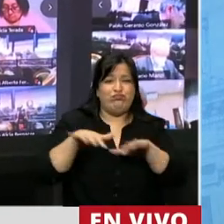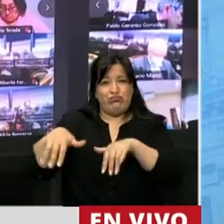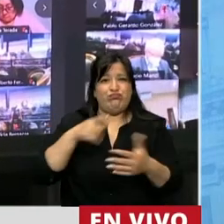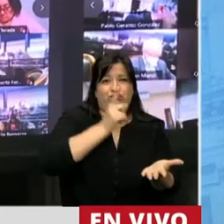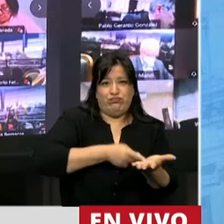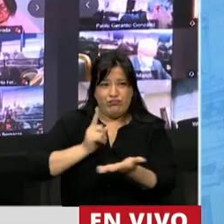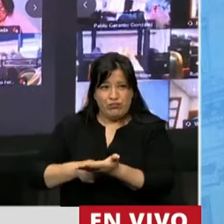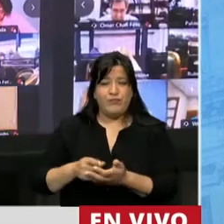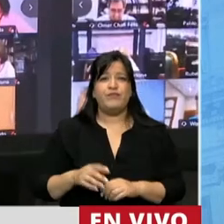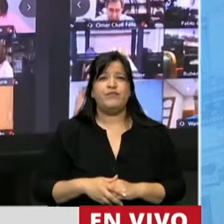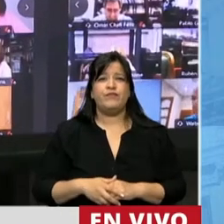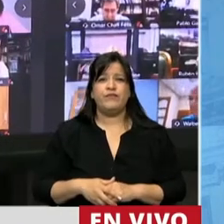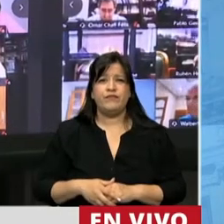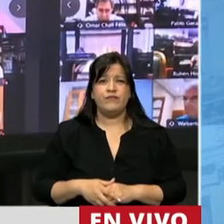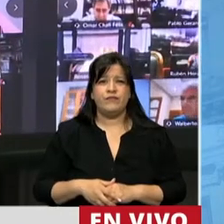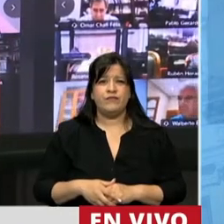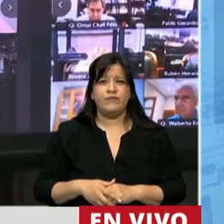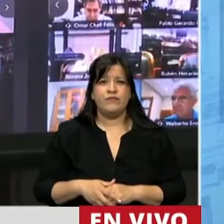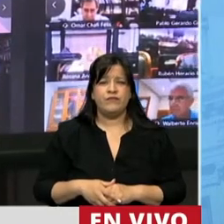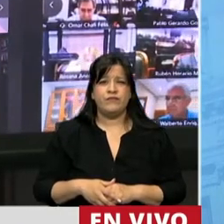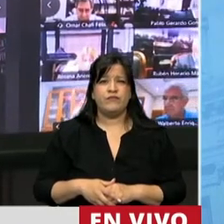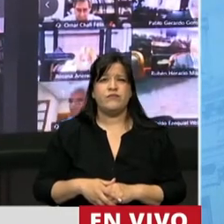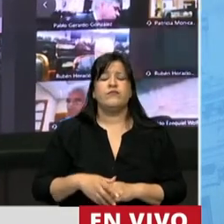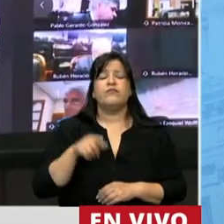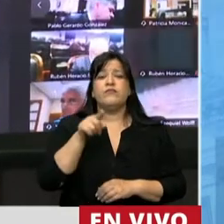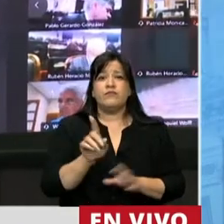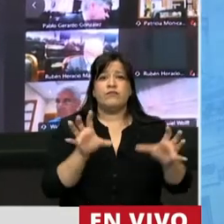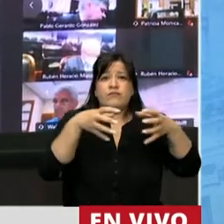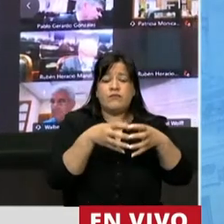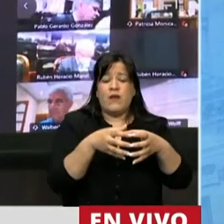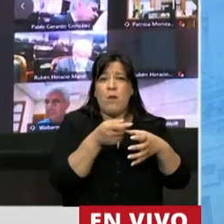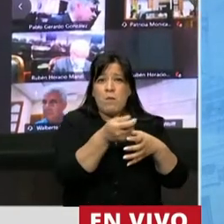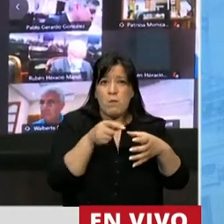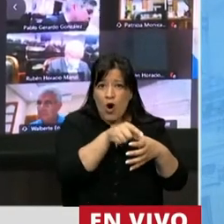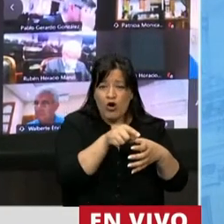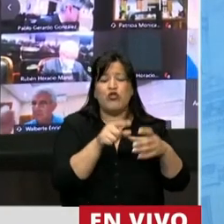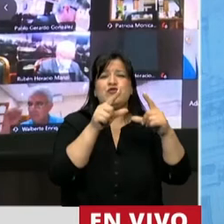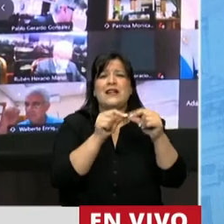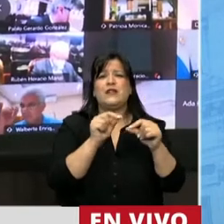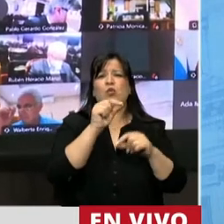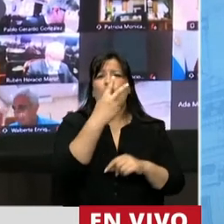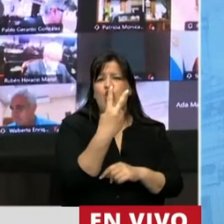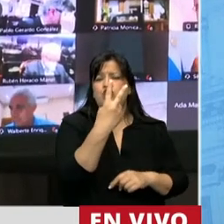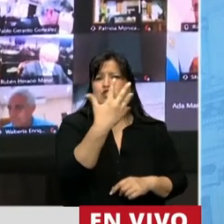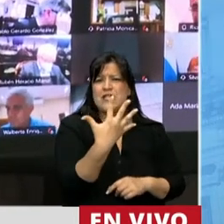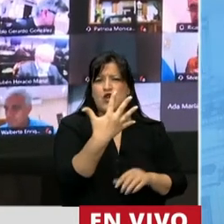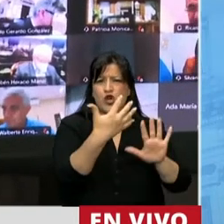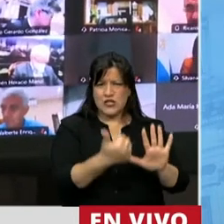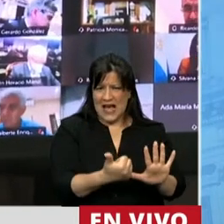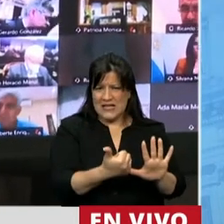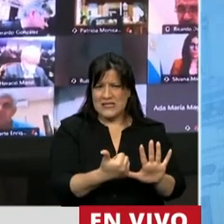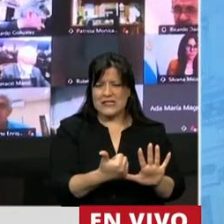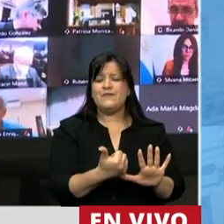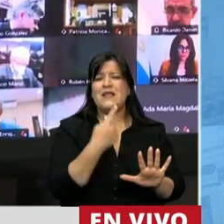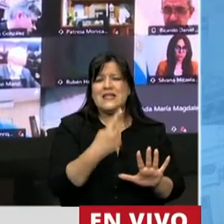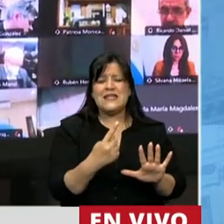el dictamen de minoría, me anticipo, el dictamen de minoría recae sobre el artículo 2, 5, 6 y sobre